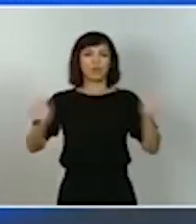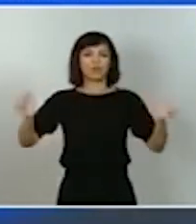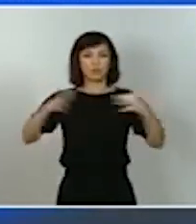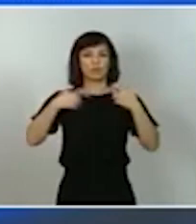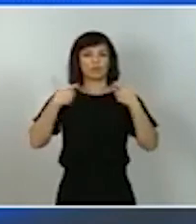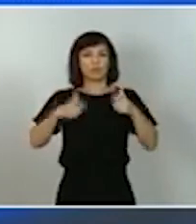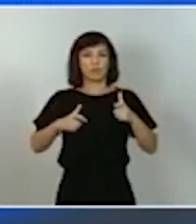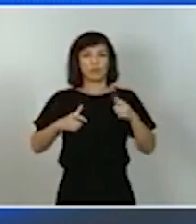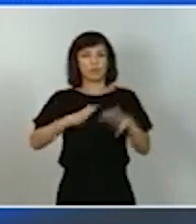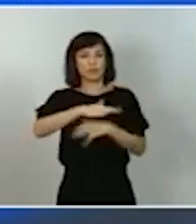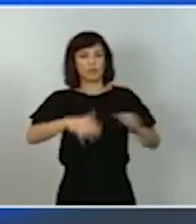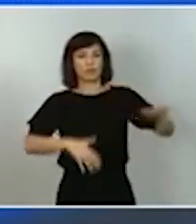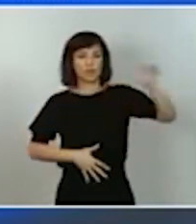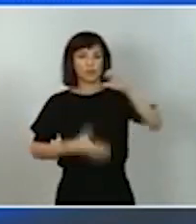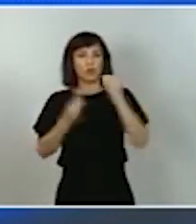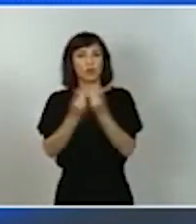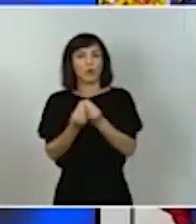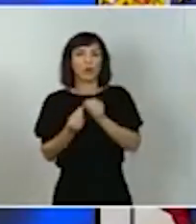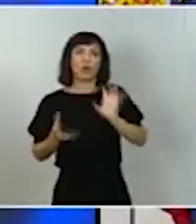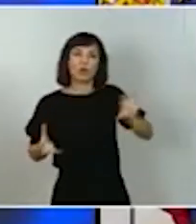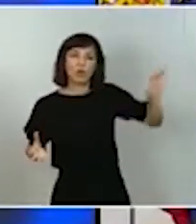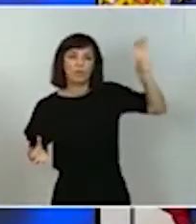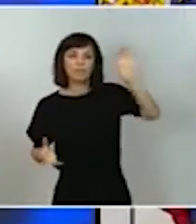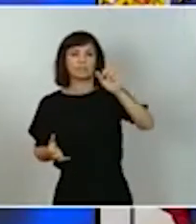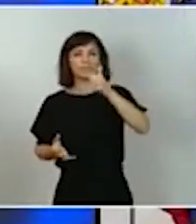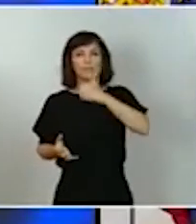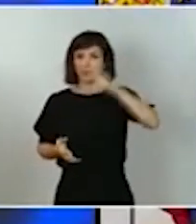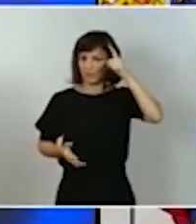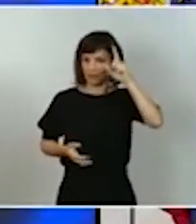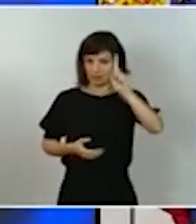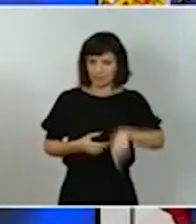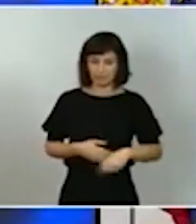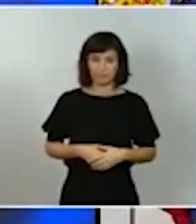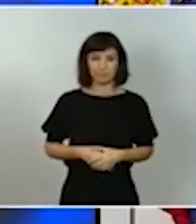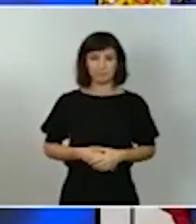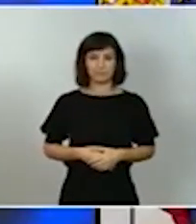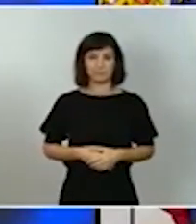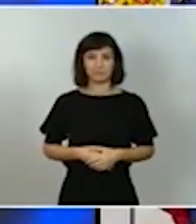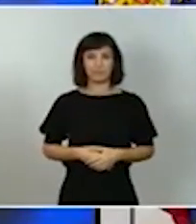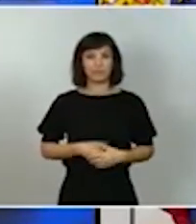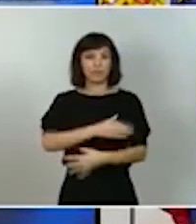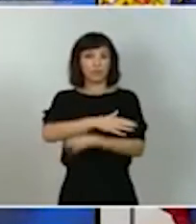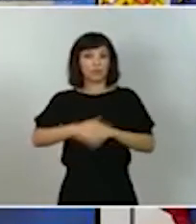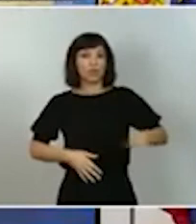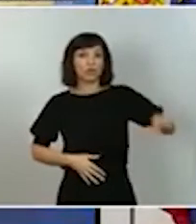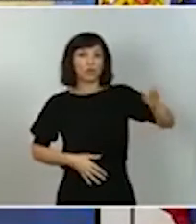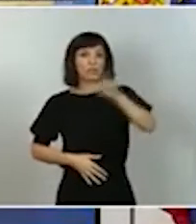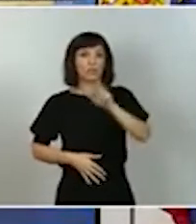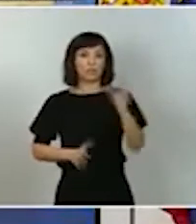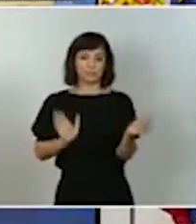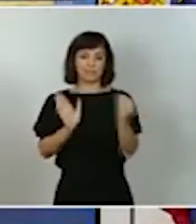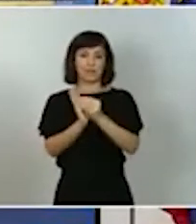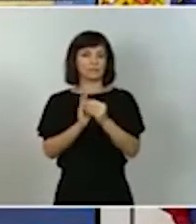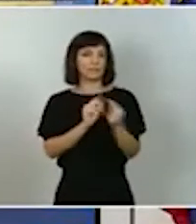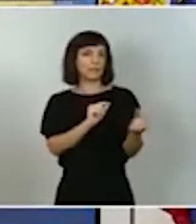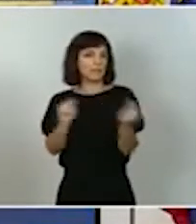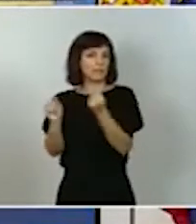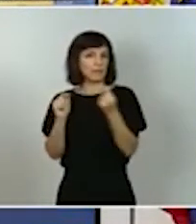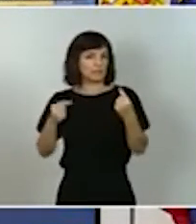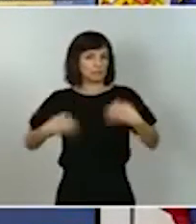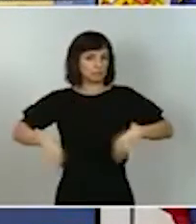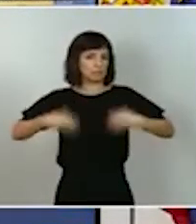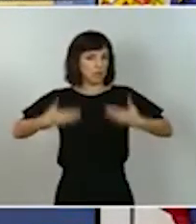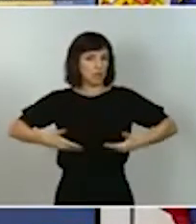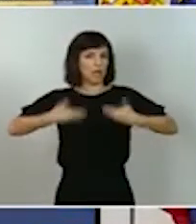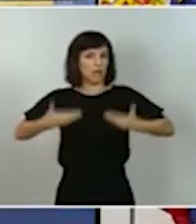y también con las ciudades autónomas se introducirá el fondo de recuperación en los debates habituales de una palanca muy potente desde el punto de vista